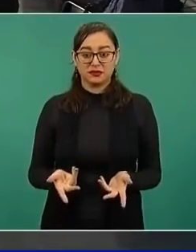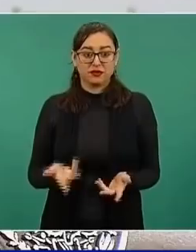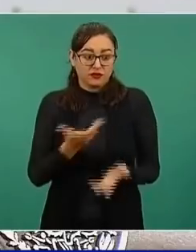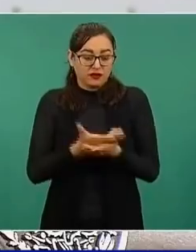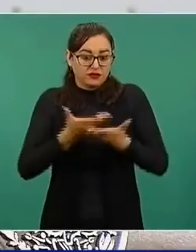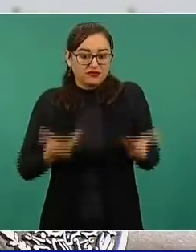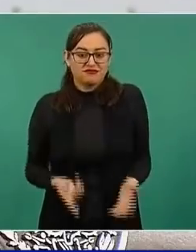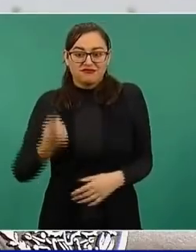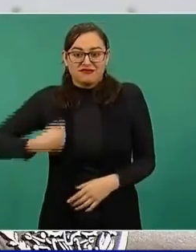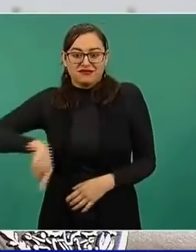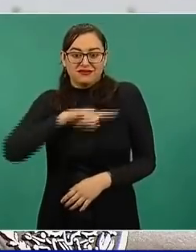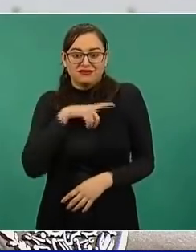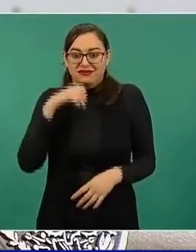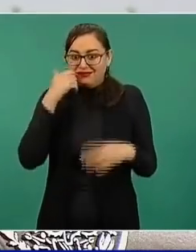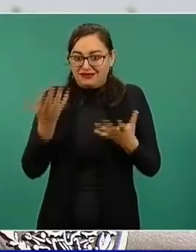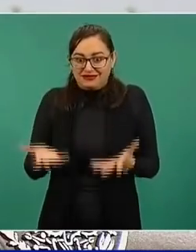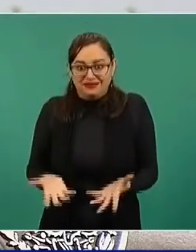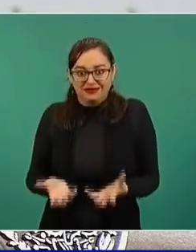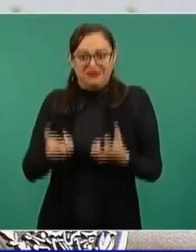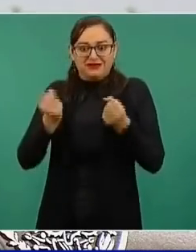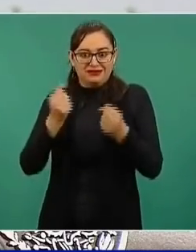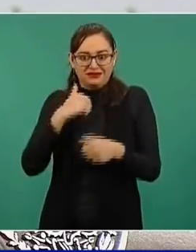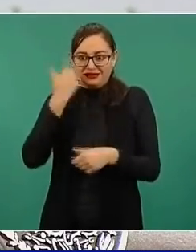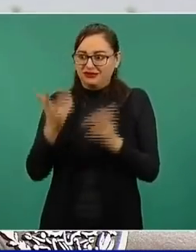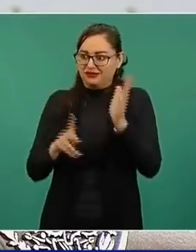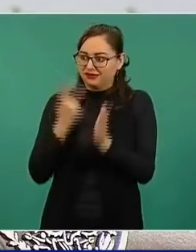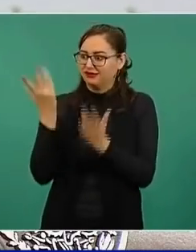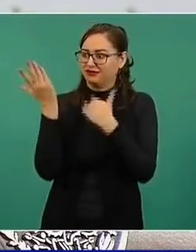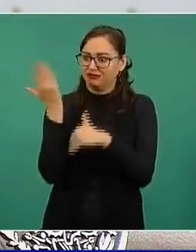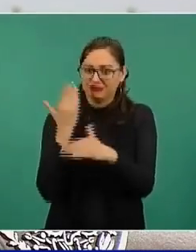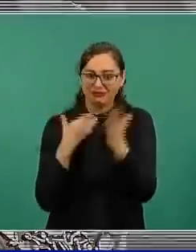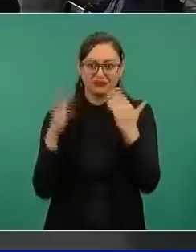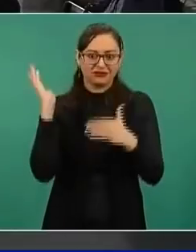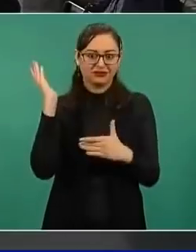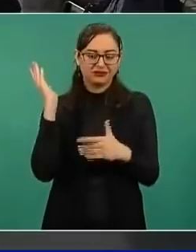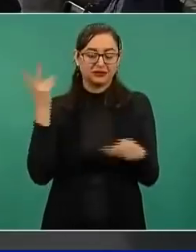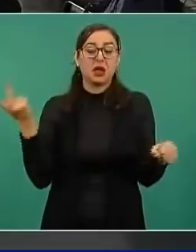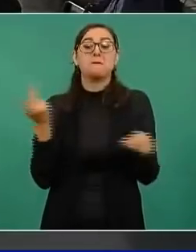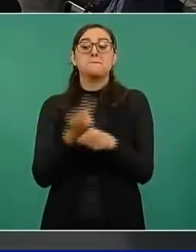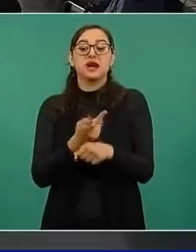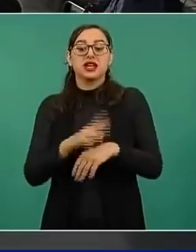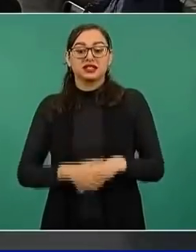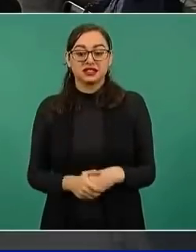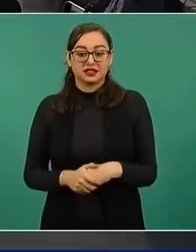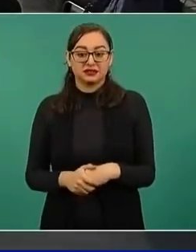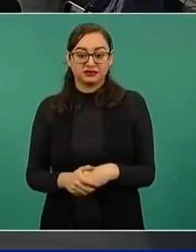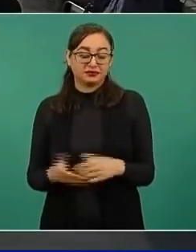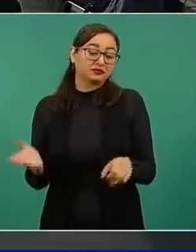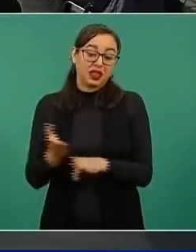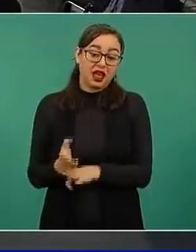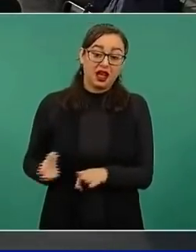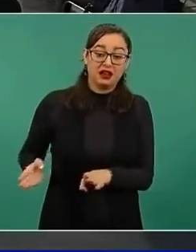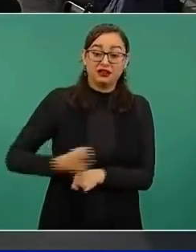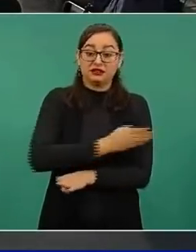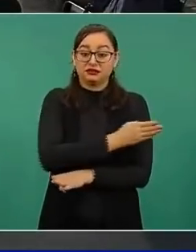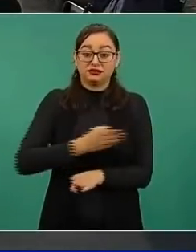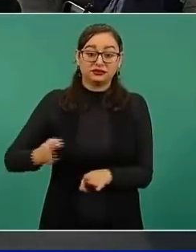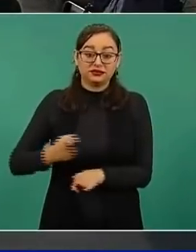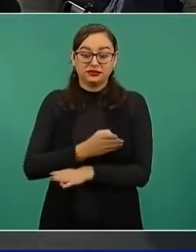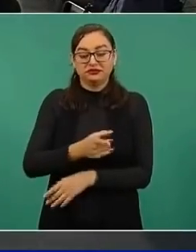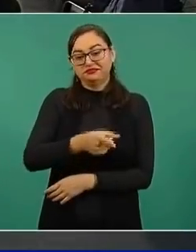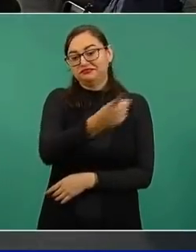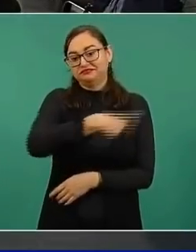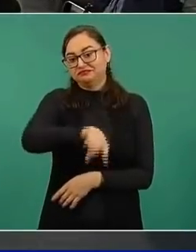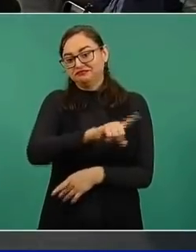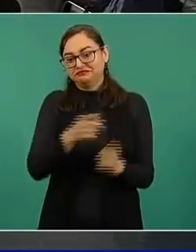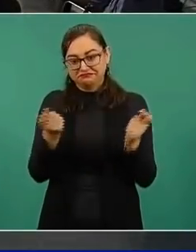a flote en el país, tenían el control de